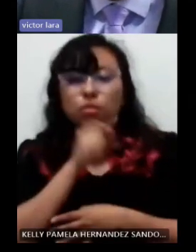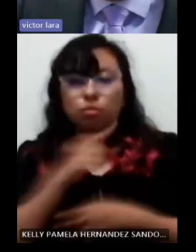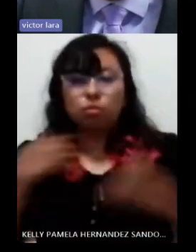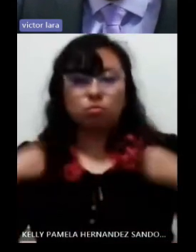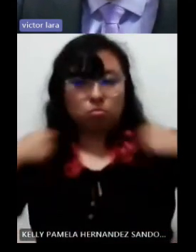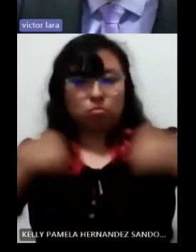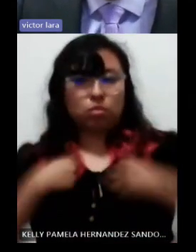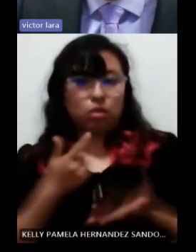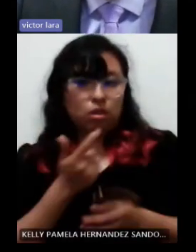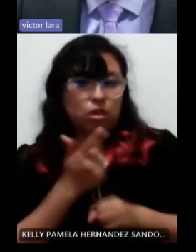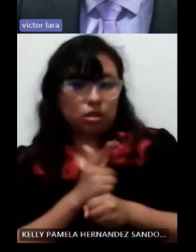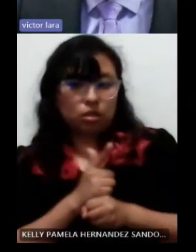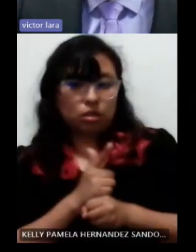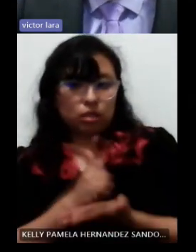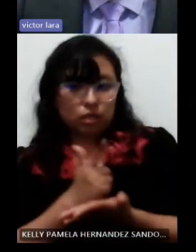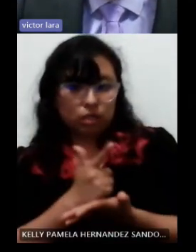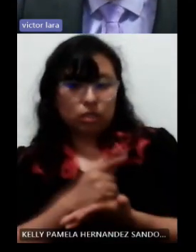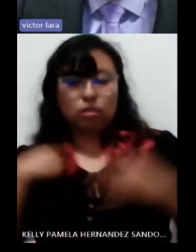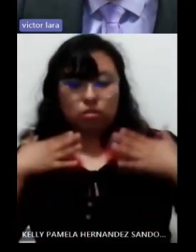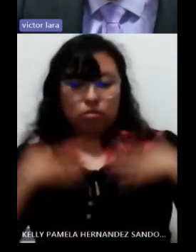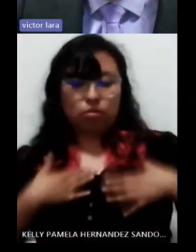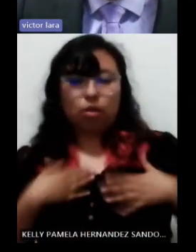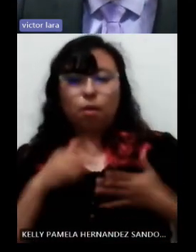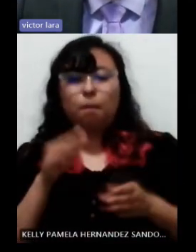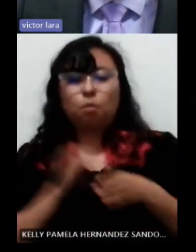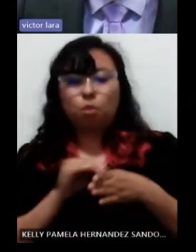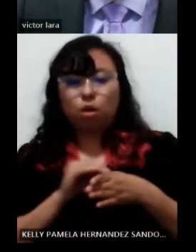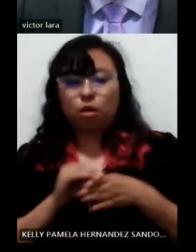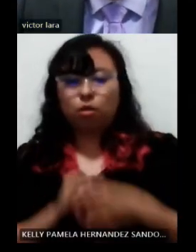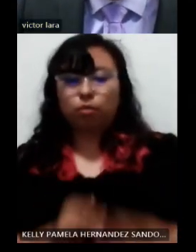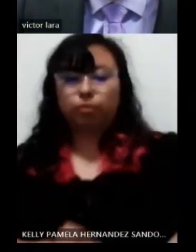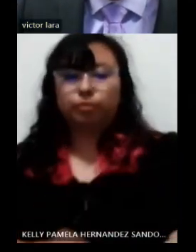camisa morada. Entonces, vamos a dar inicio.